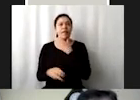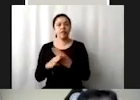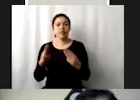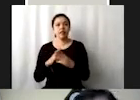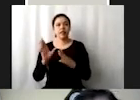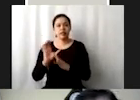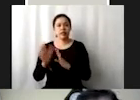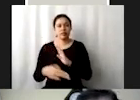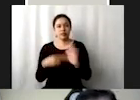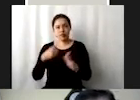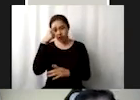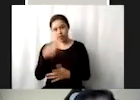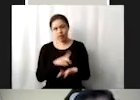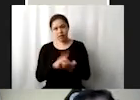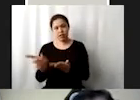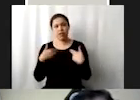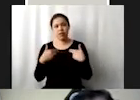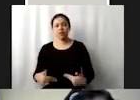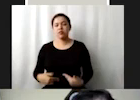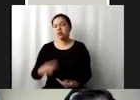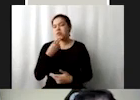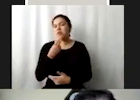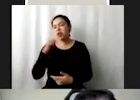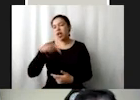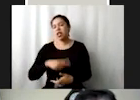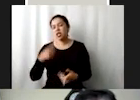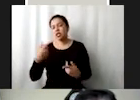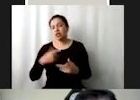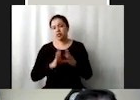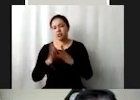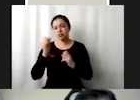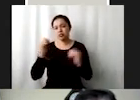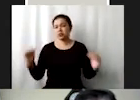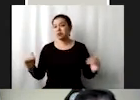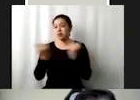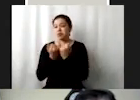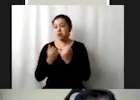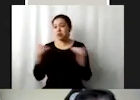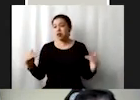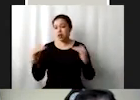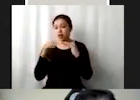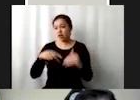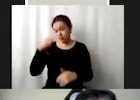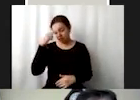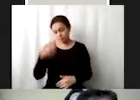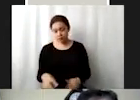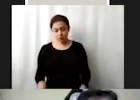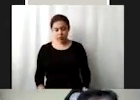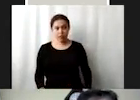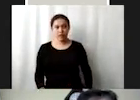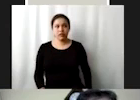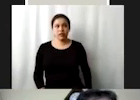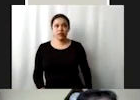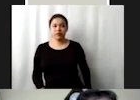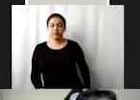derechos humanos que son aplicables incluso a la par de nuestra constitución en México y bueno tienen el